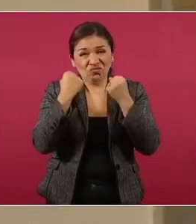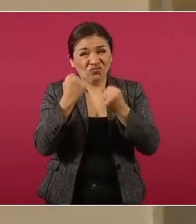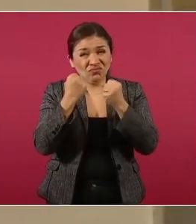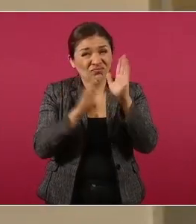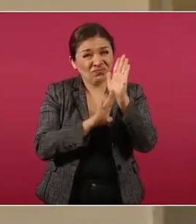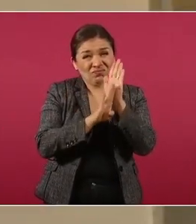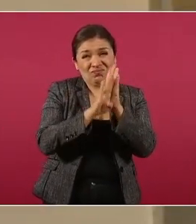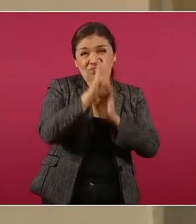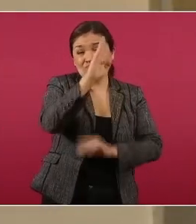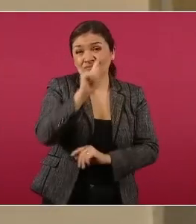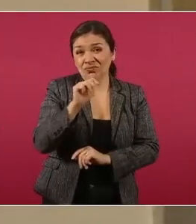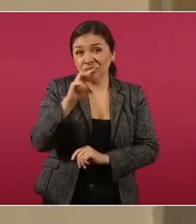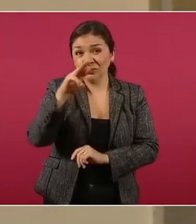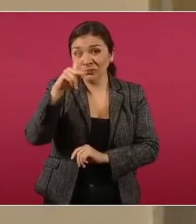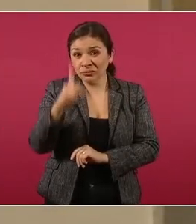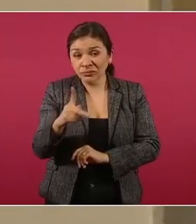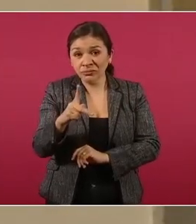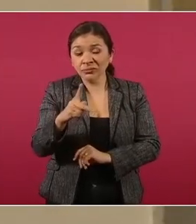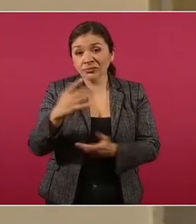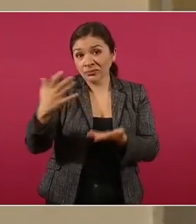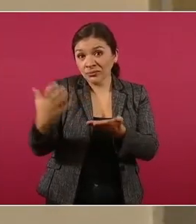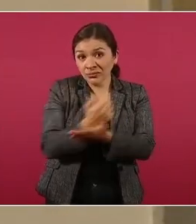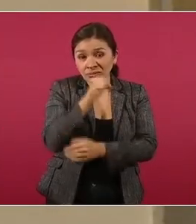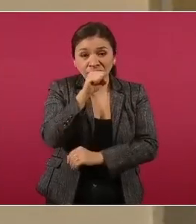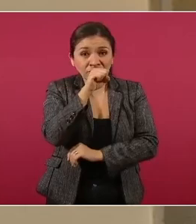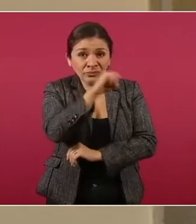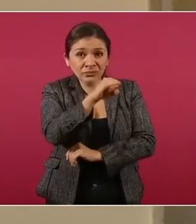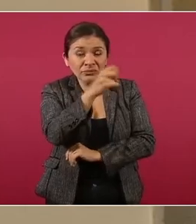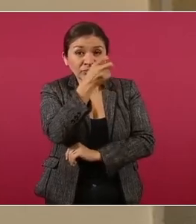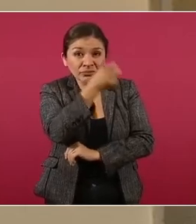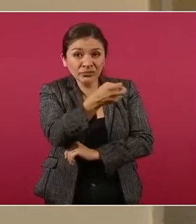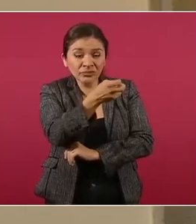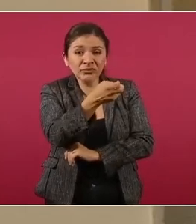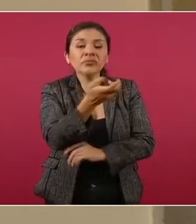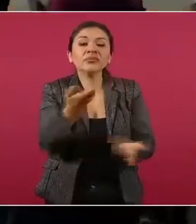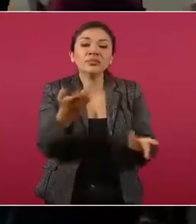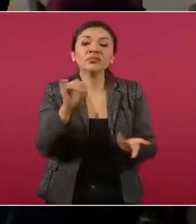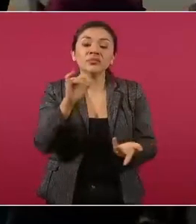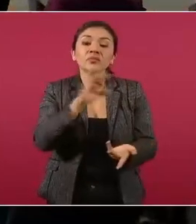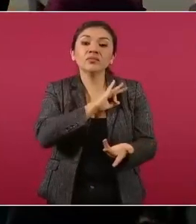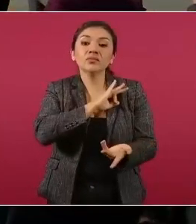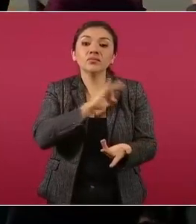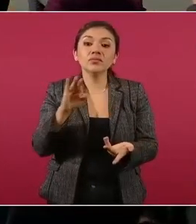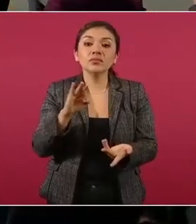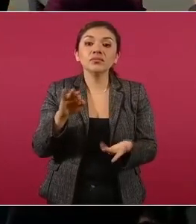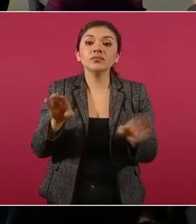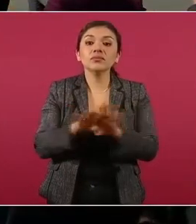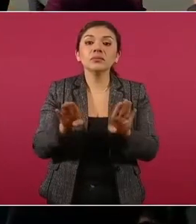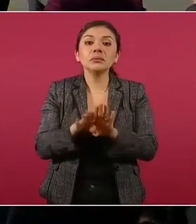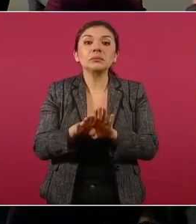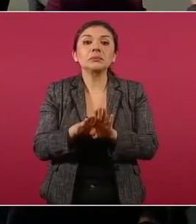del Partido Republicano, podía reflejarse